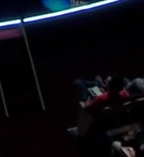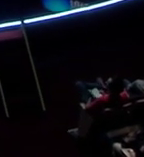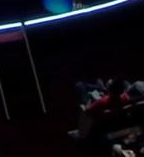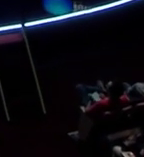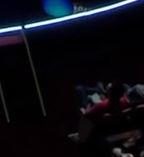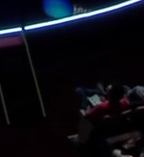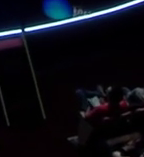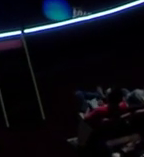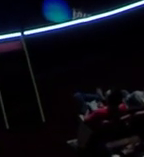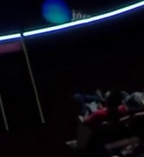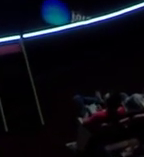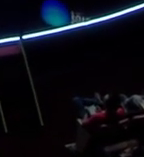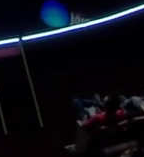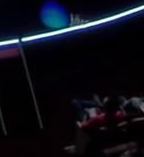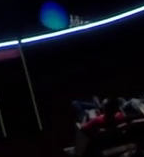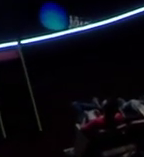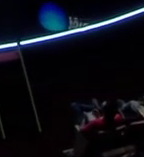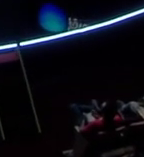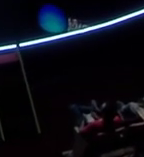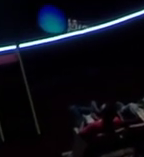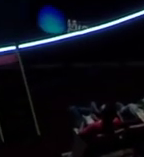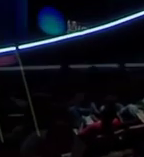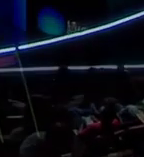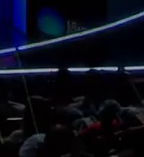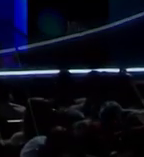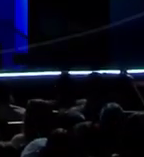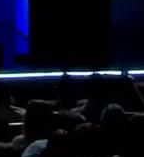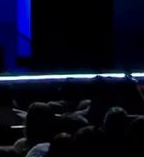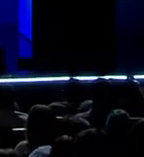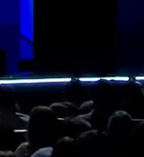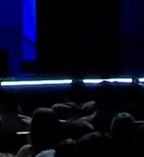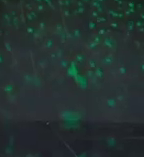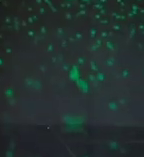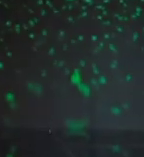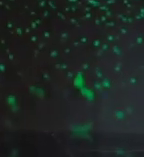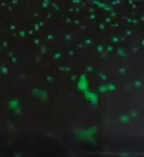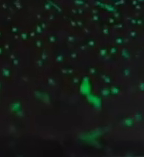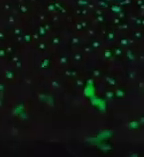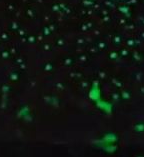intergubernamental de cambio climático IPCC-AR2.